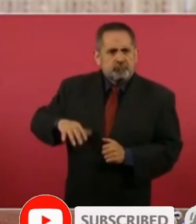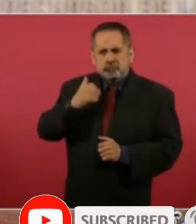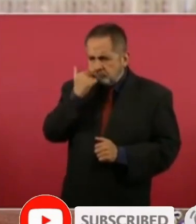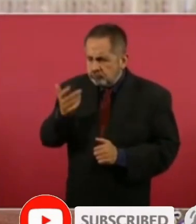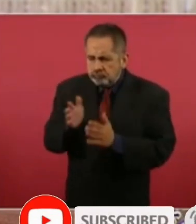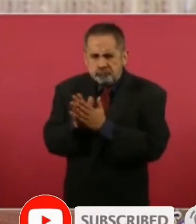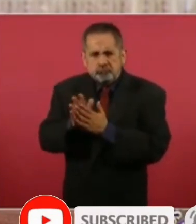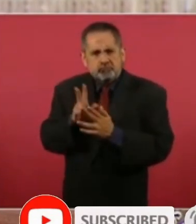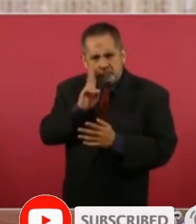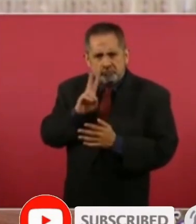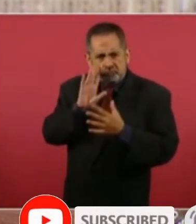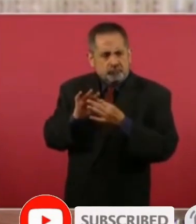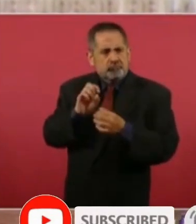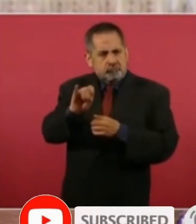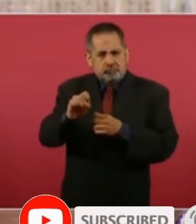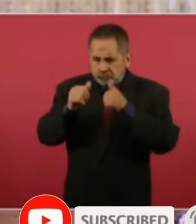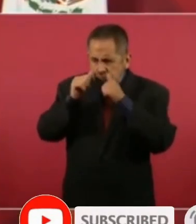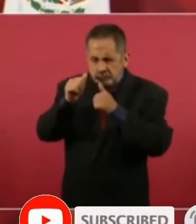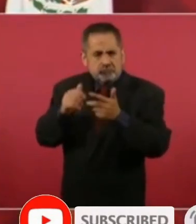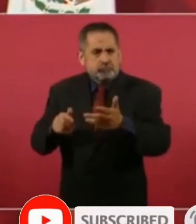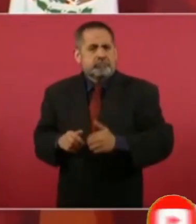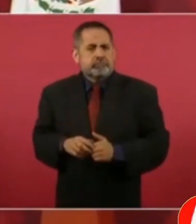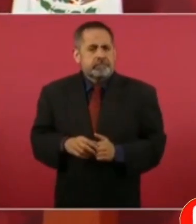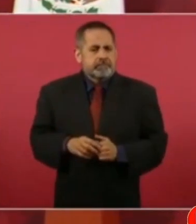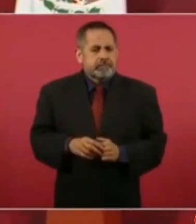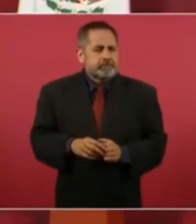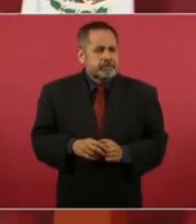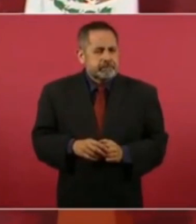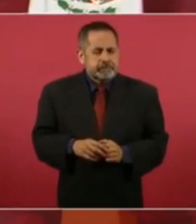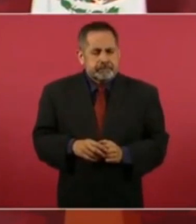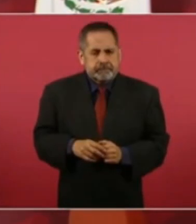atender las cosas son